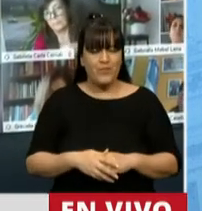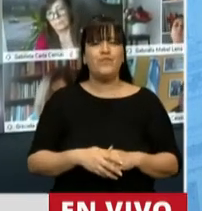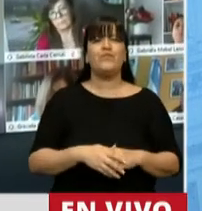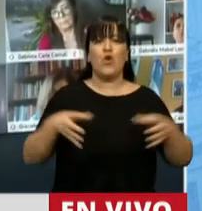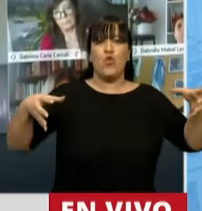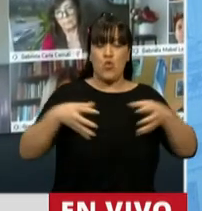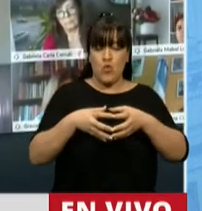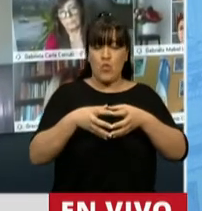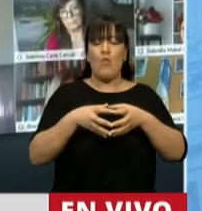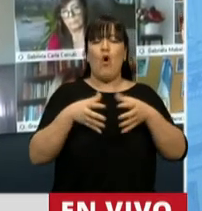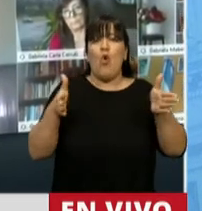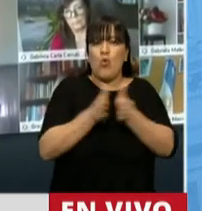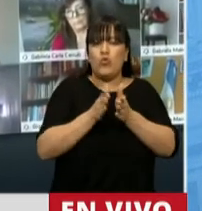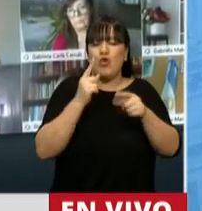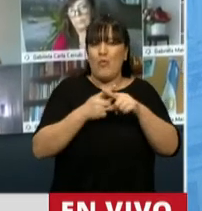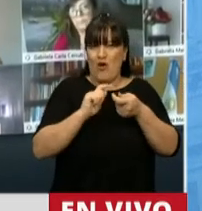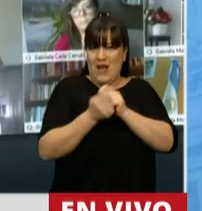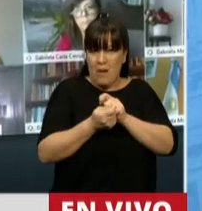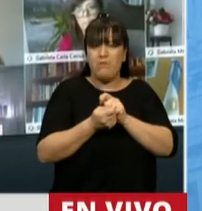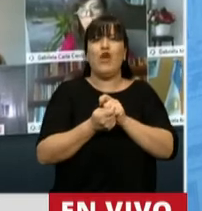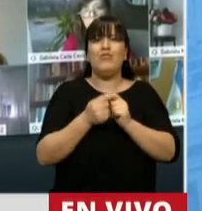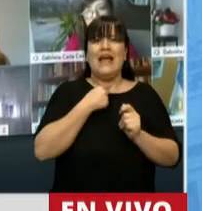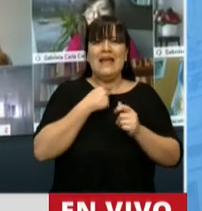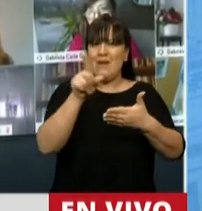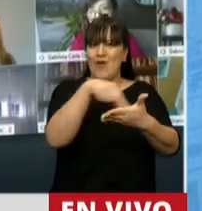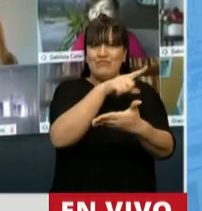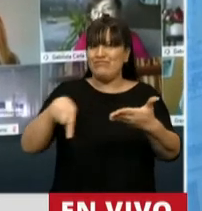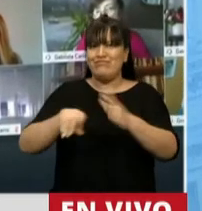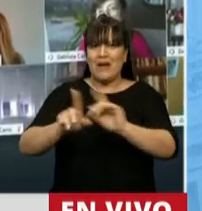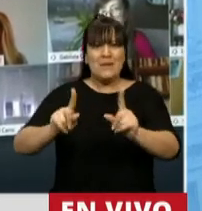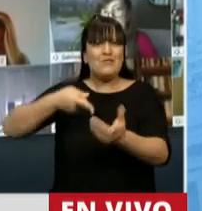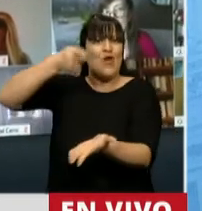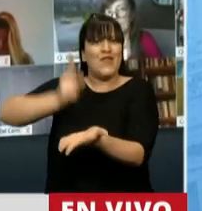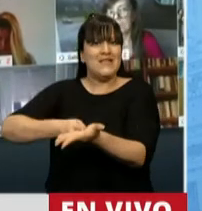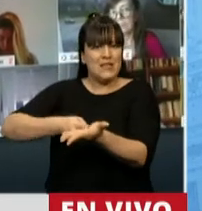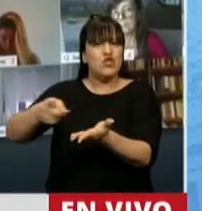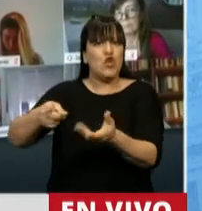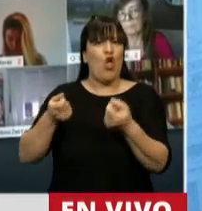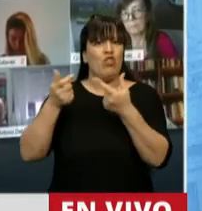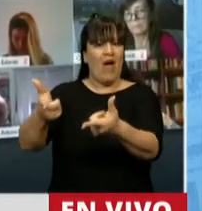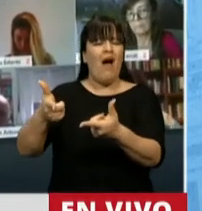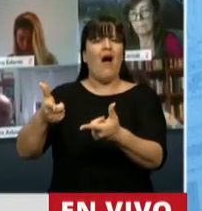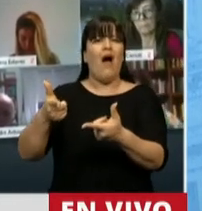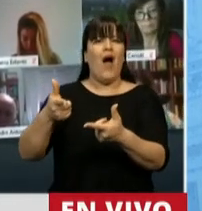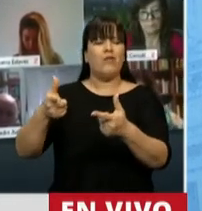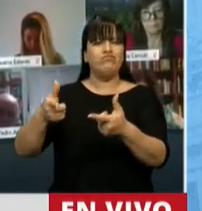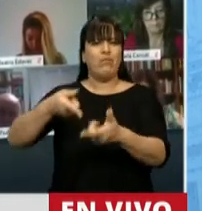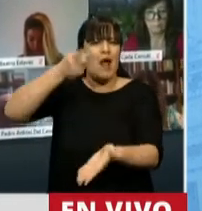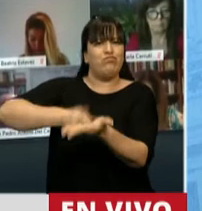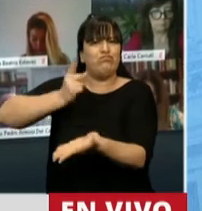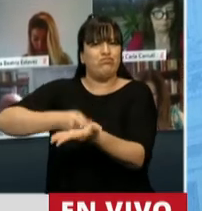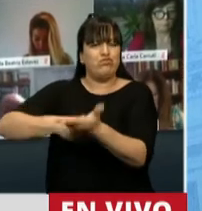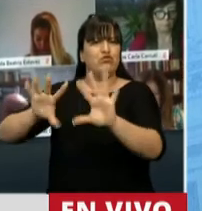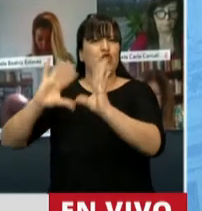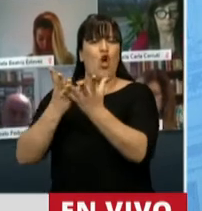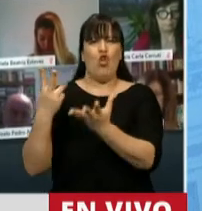de derogar ese mal decreto que ratificaba esa dirección de darme superpoderes al jefe de gabinete para